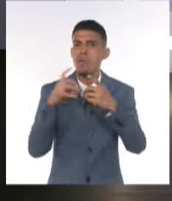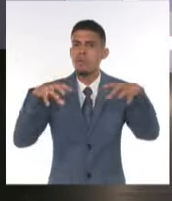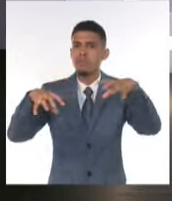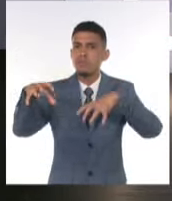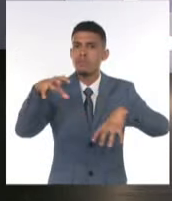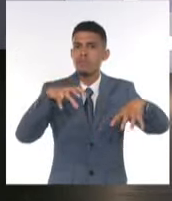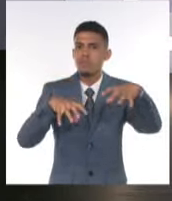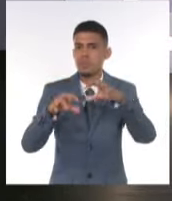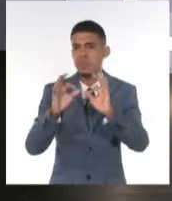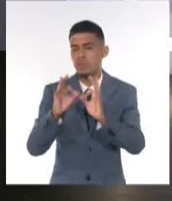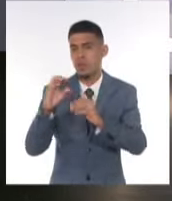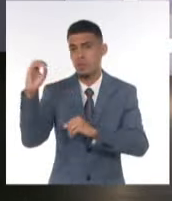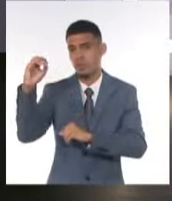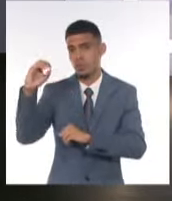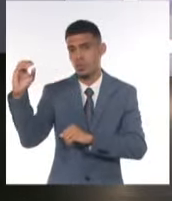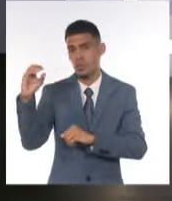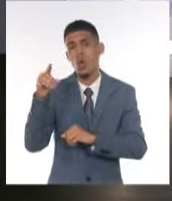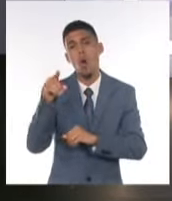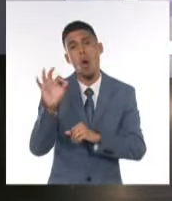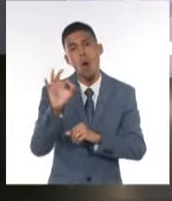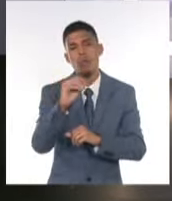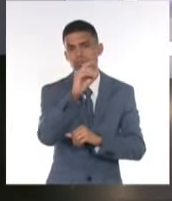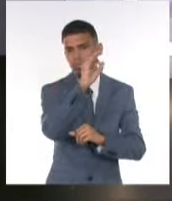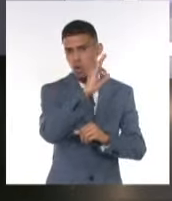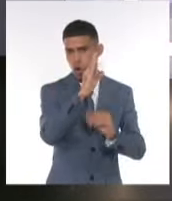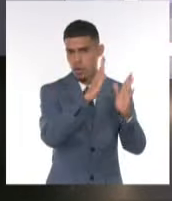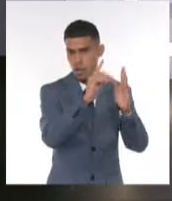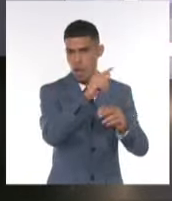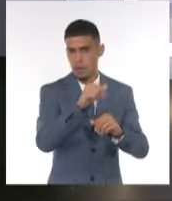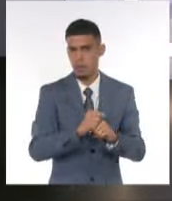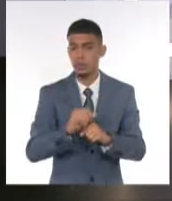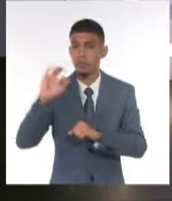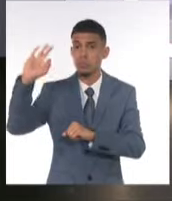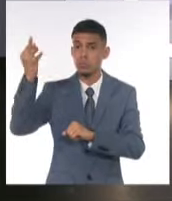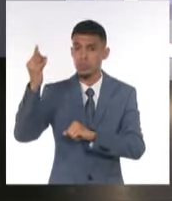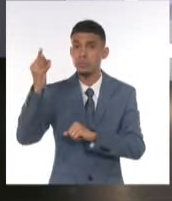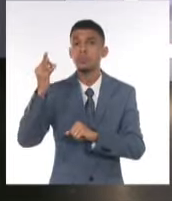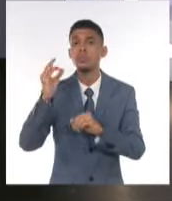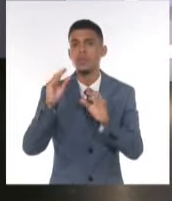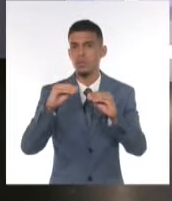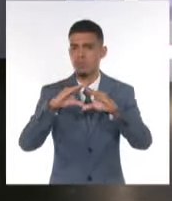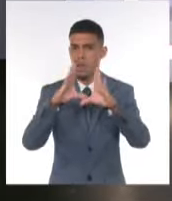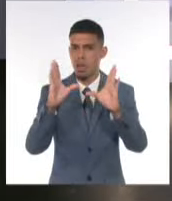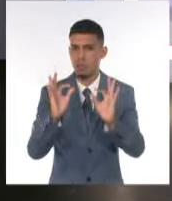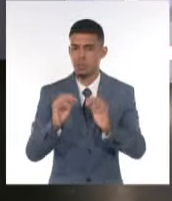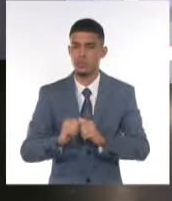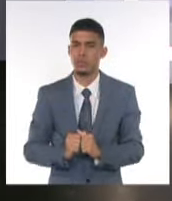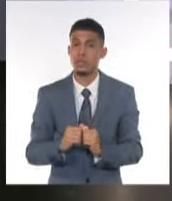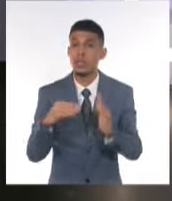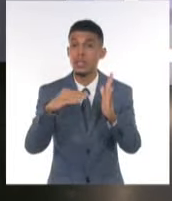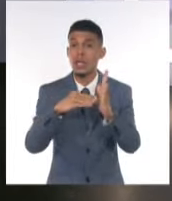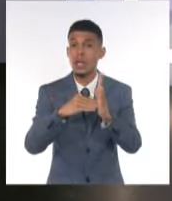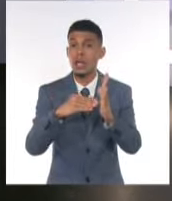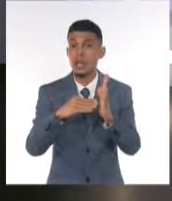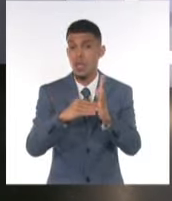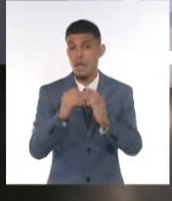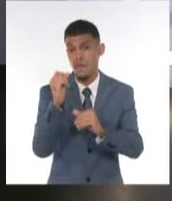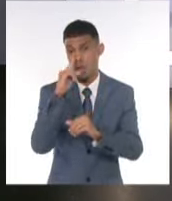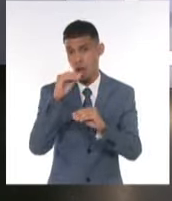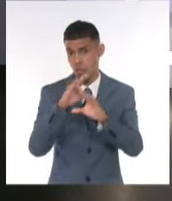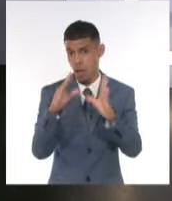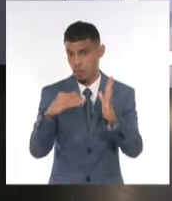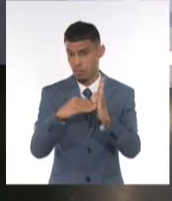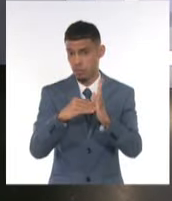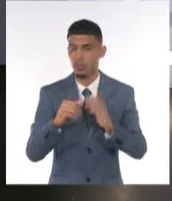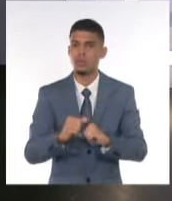extremo norte oriental. Poca nubosidad soleada a la mañana en el resto del territorio. Por la tarde, o sea, desde el final de la mañana se